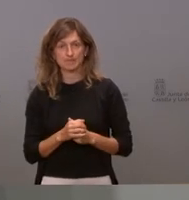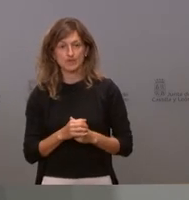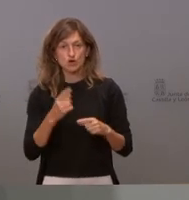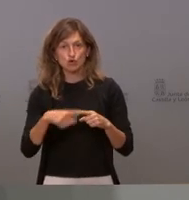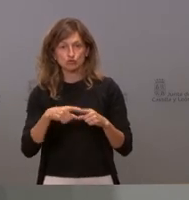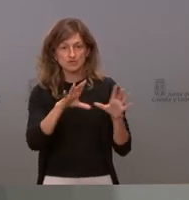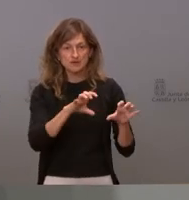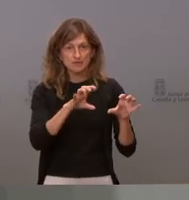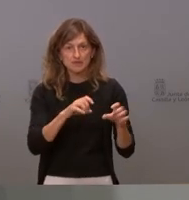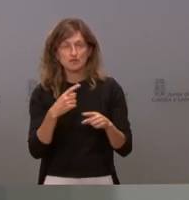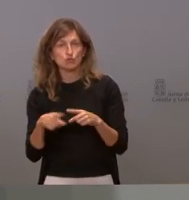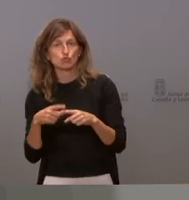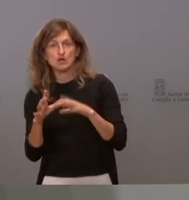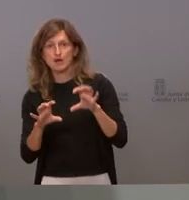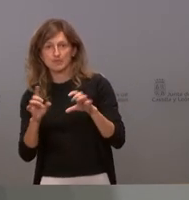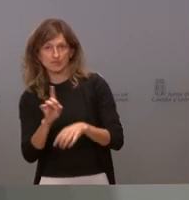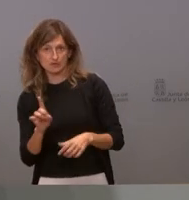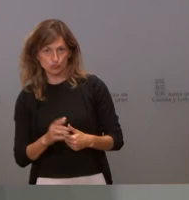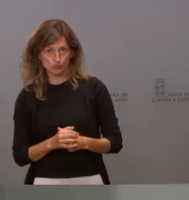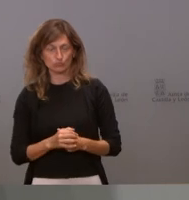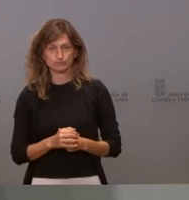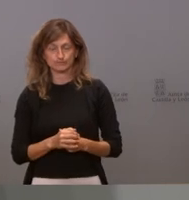aprendido yo creo que